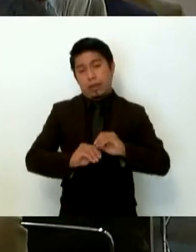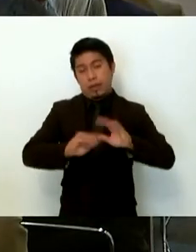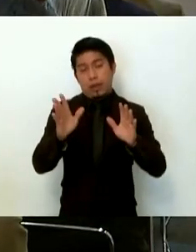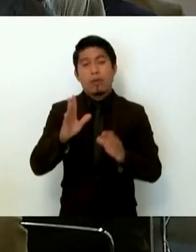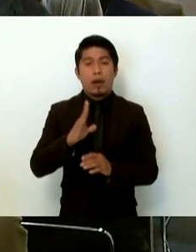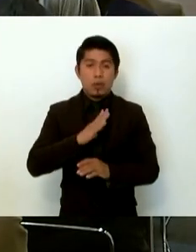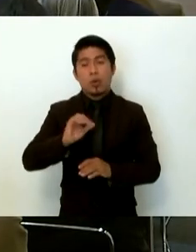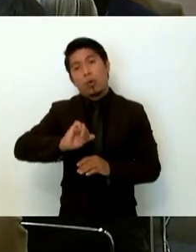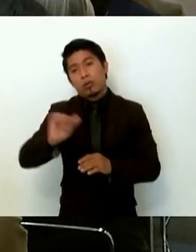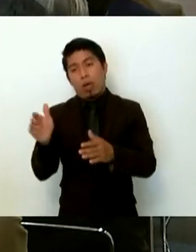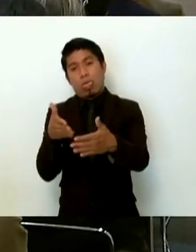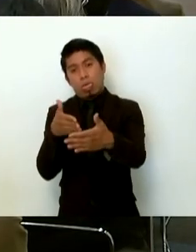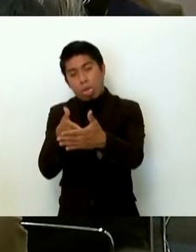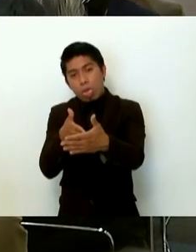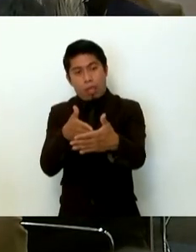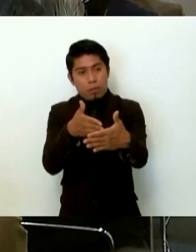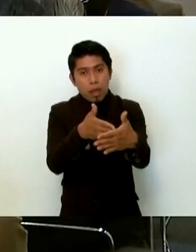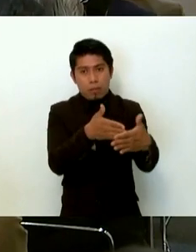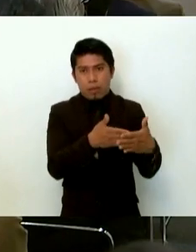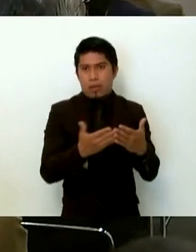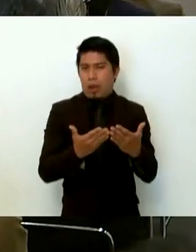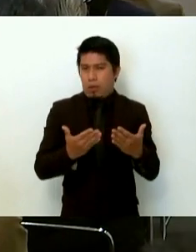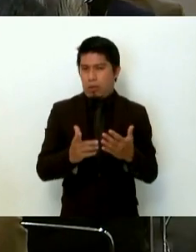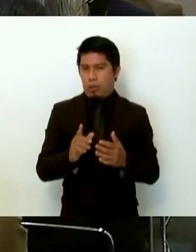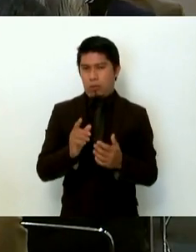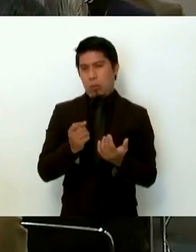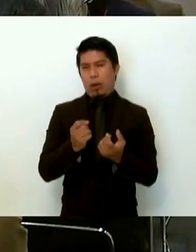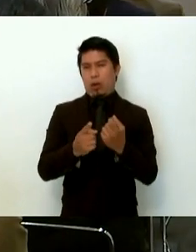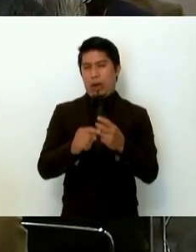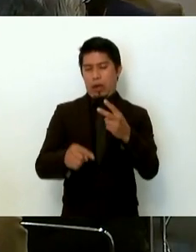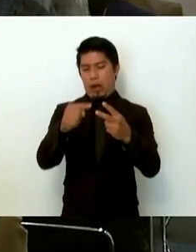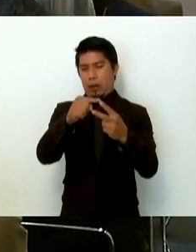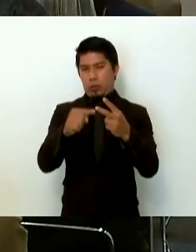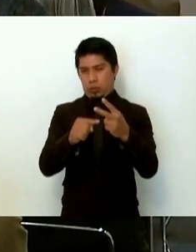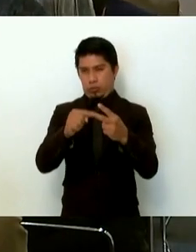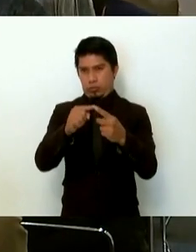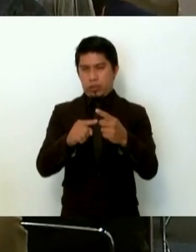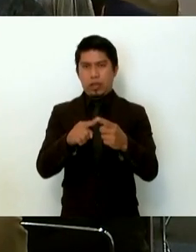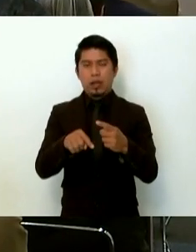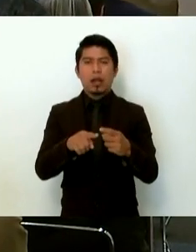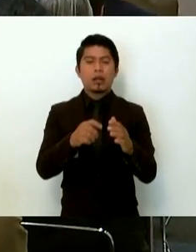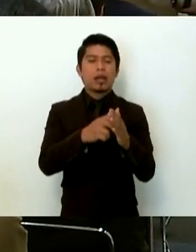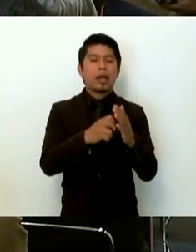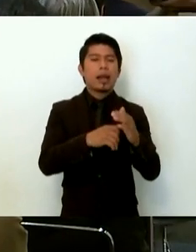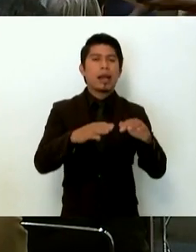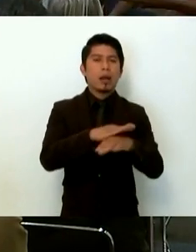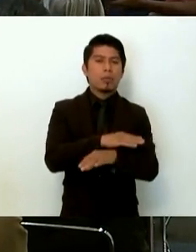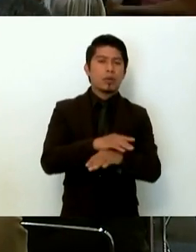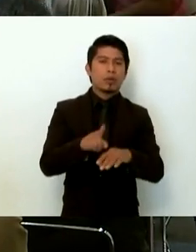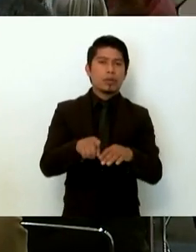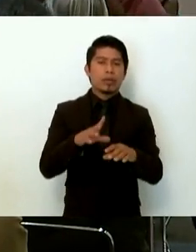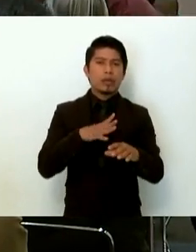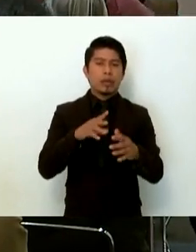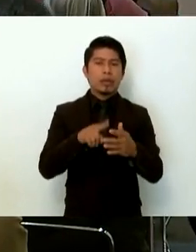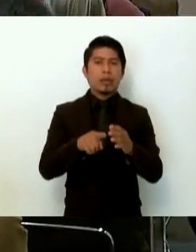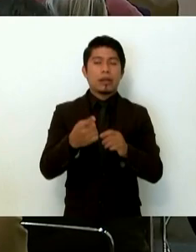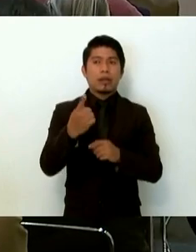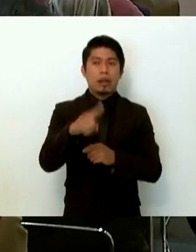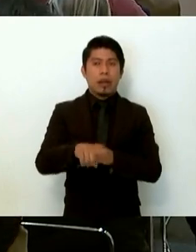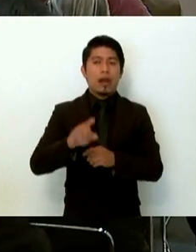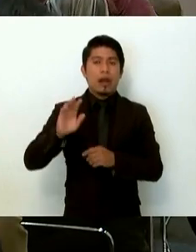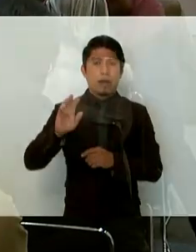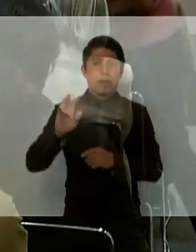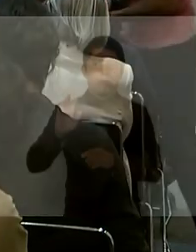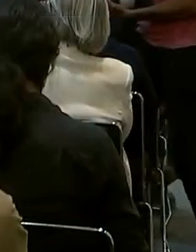hay otros obstáculos voy a referirme solamente a dos la modificación de la medida cautelar dictada al general